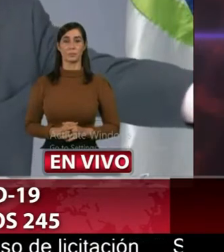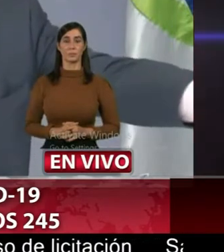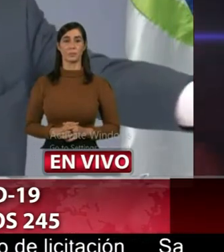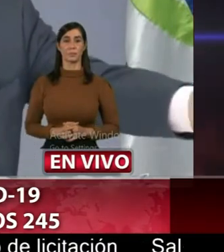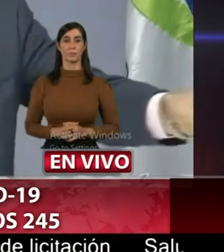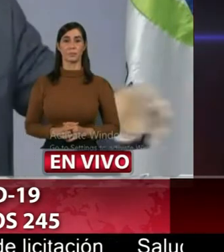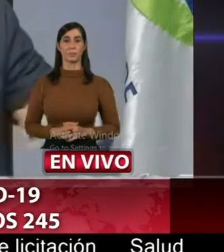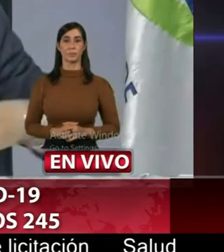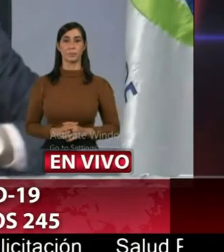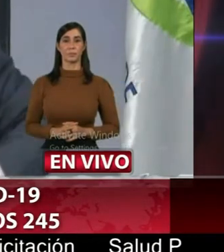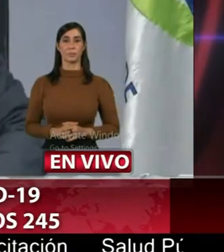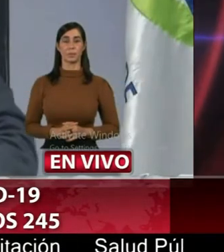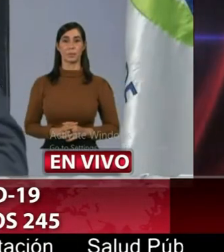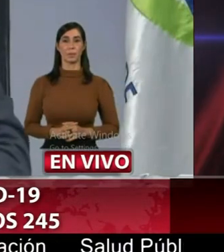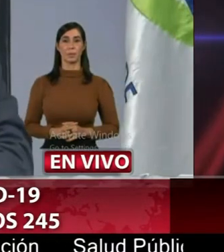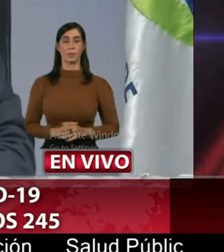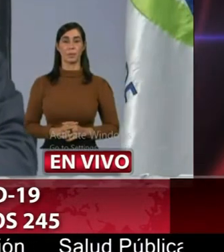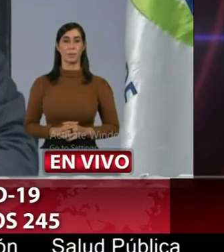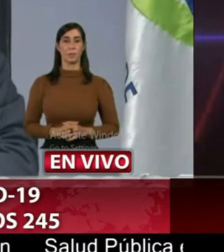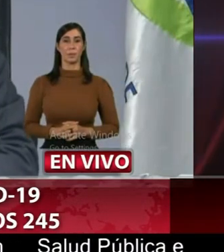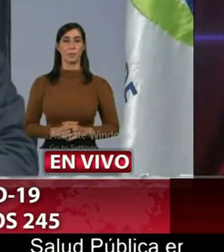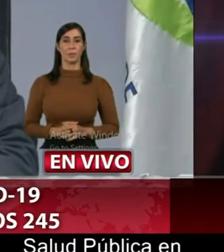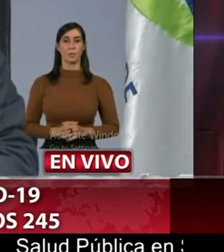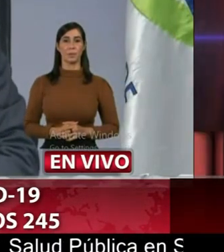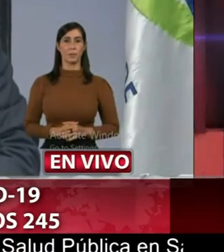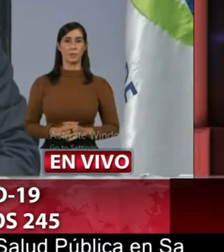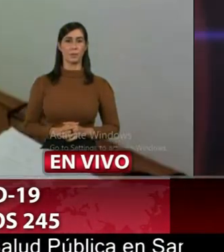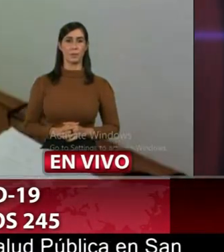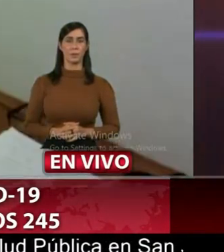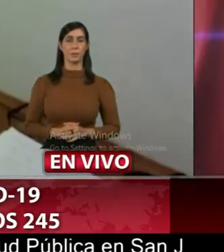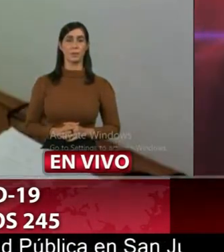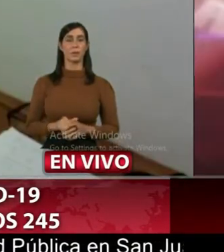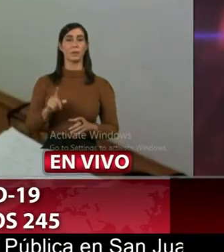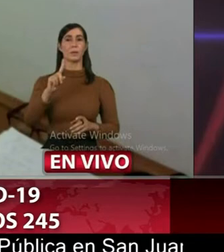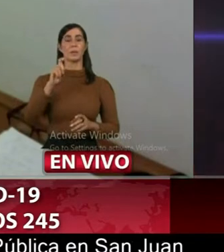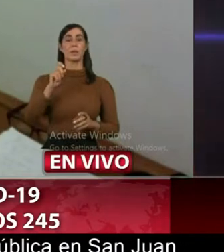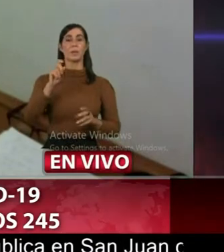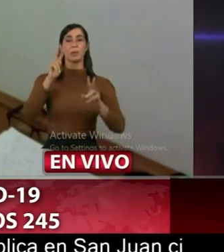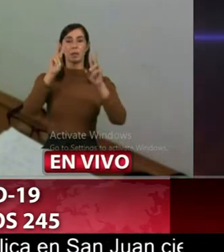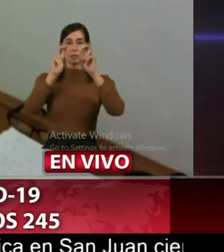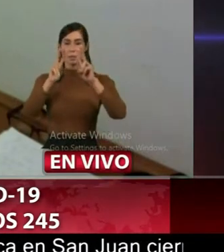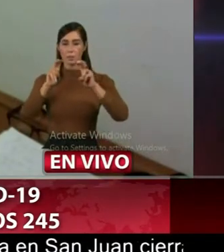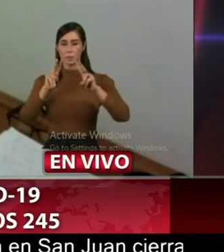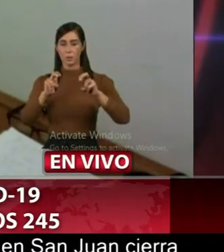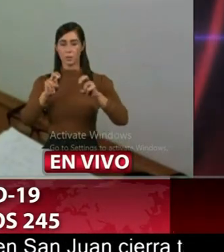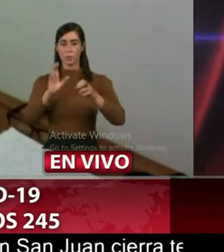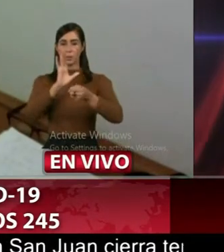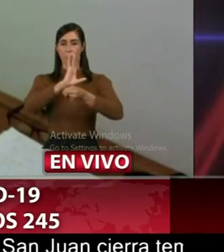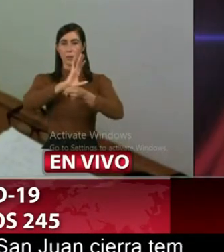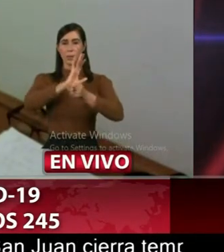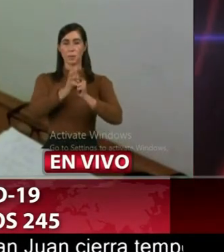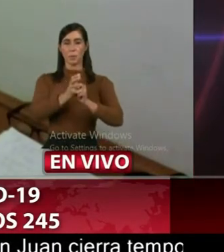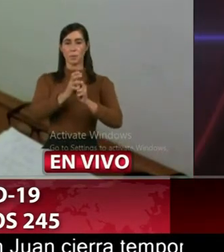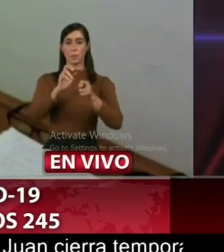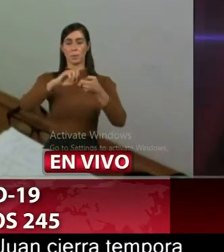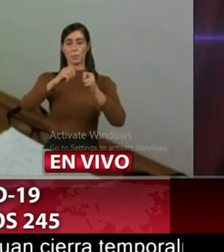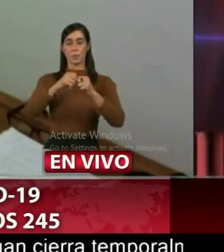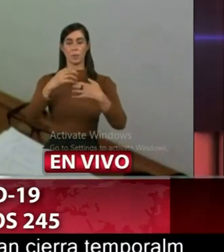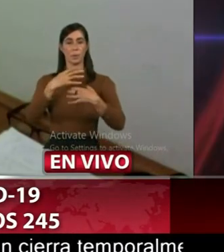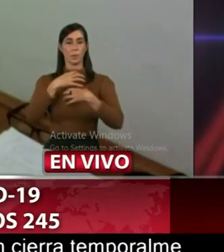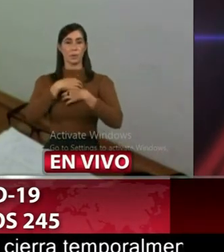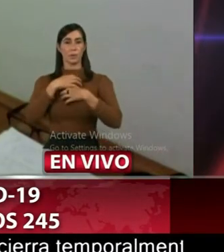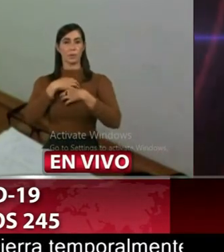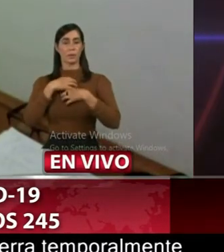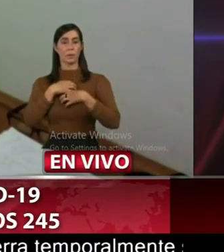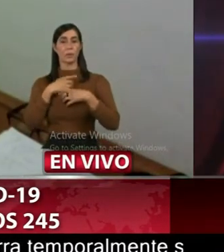el diagnóstico del COVID con infecciones respiratorias y la otra es que el colegio mexicano dice que la